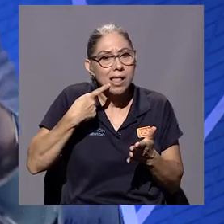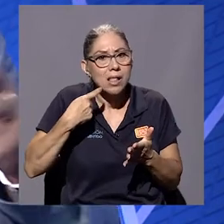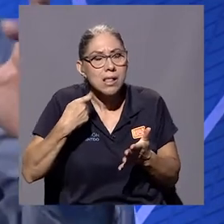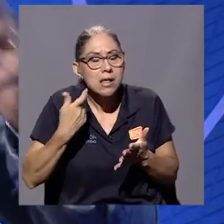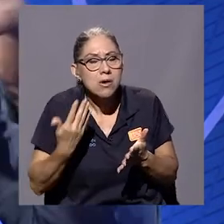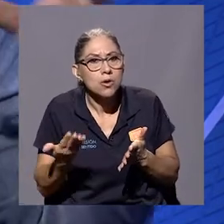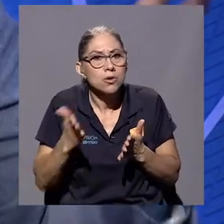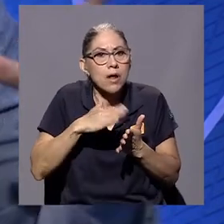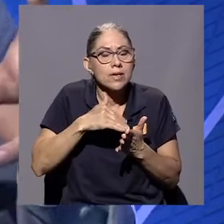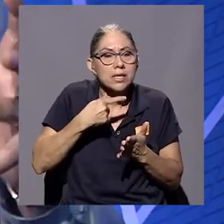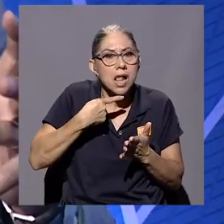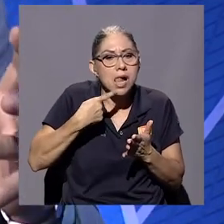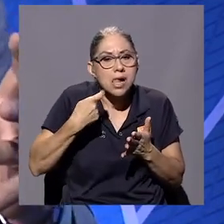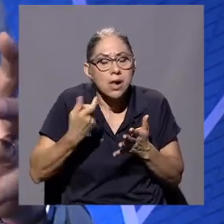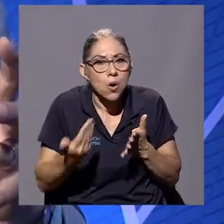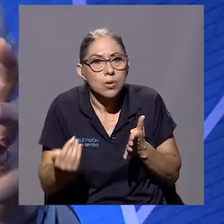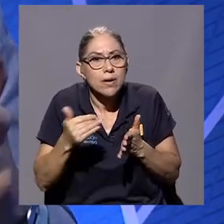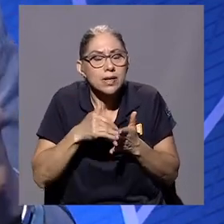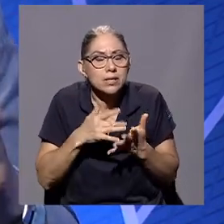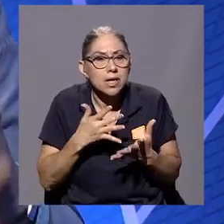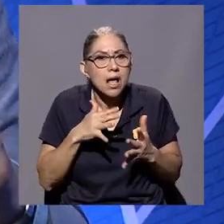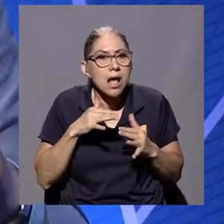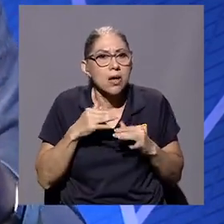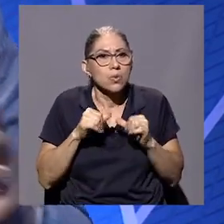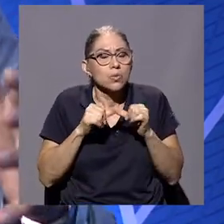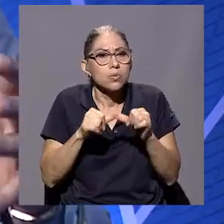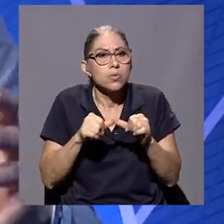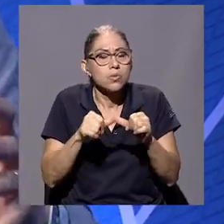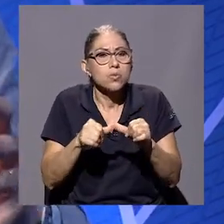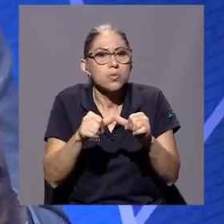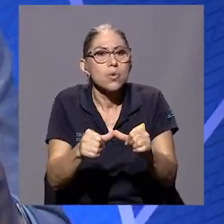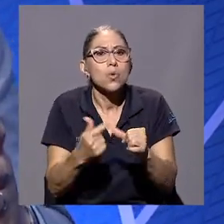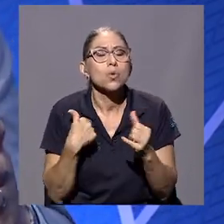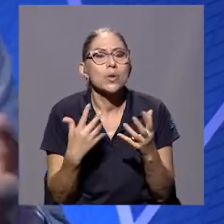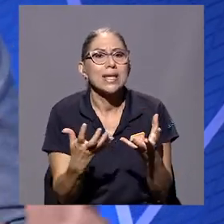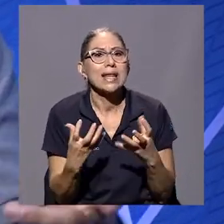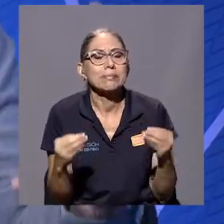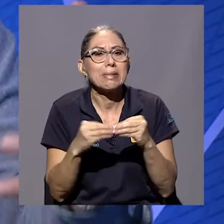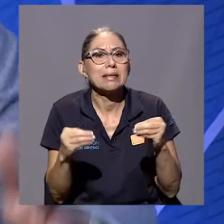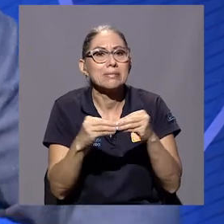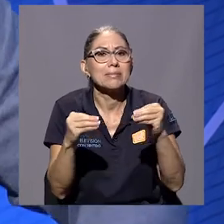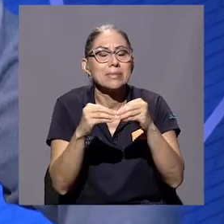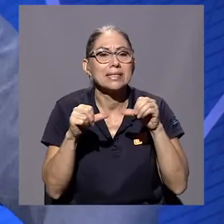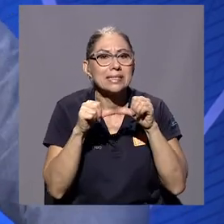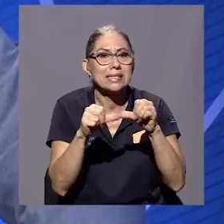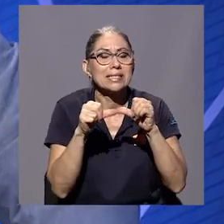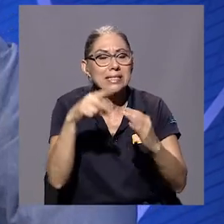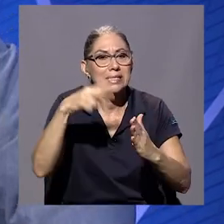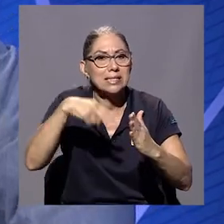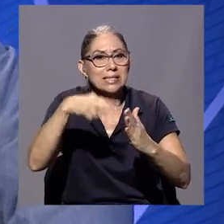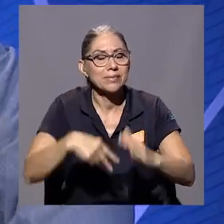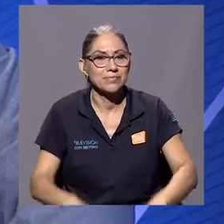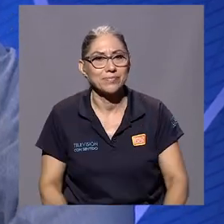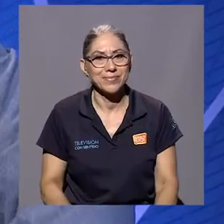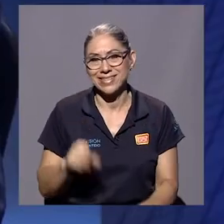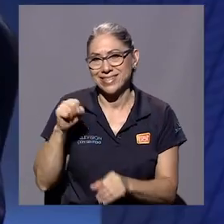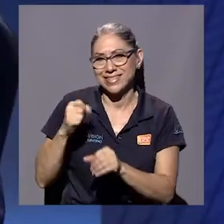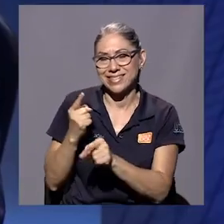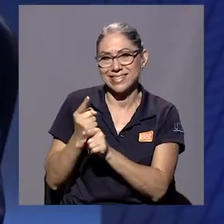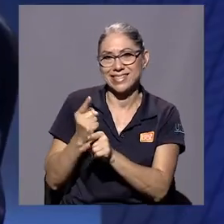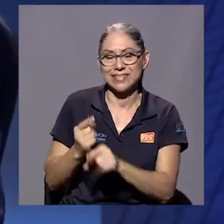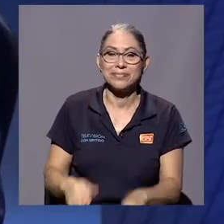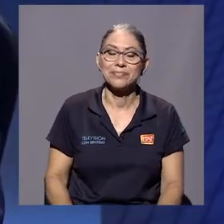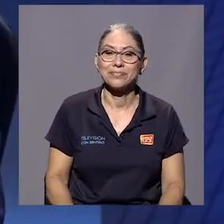conectando como una serie de nodos, don Enrique, que lo llevan a uno a querer más? Sí, sí, sí, exacto. Bueno,